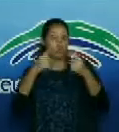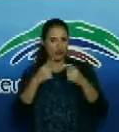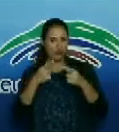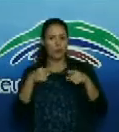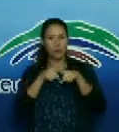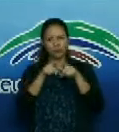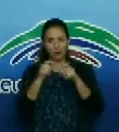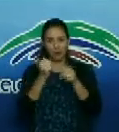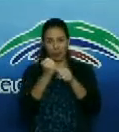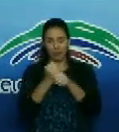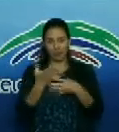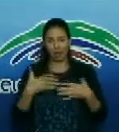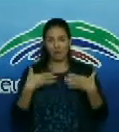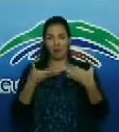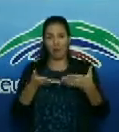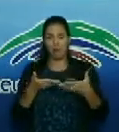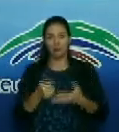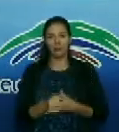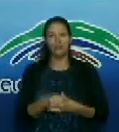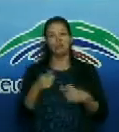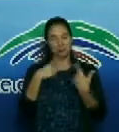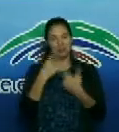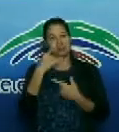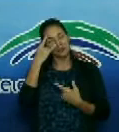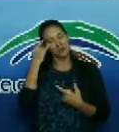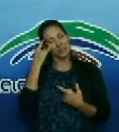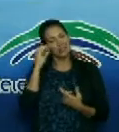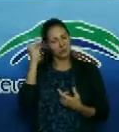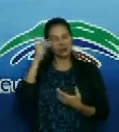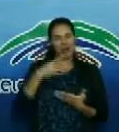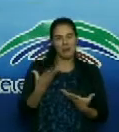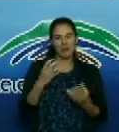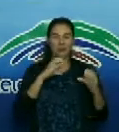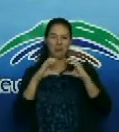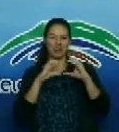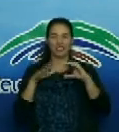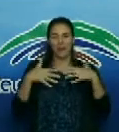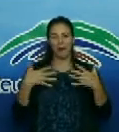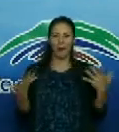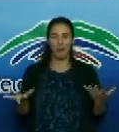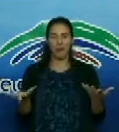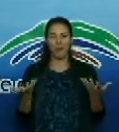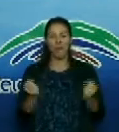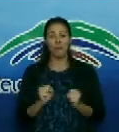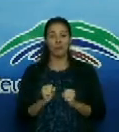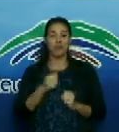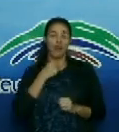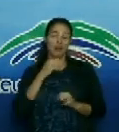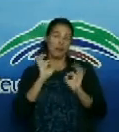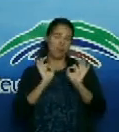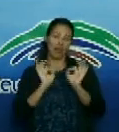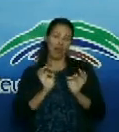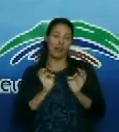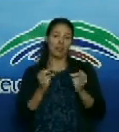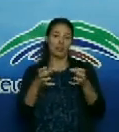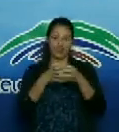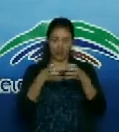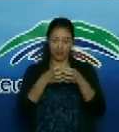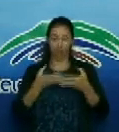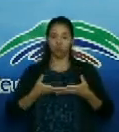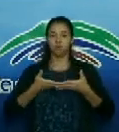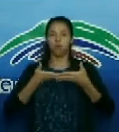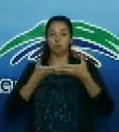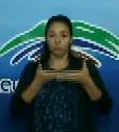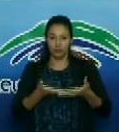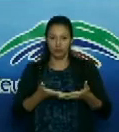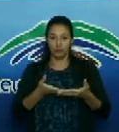todos de nuevo sí bueno porque usted sabe cómo es la comunicación realmente ese equipo muy dispuesto porque